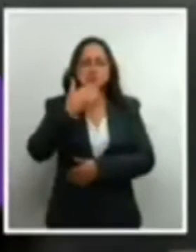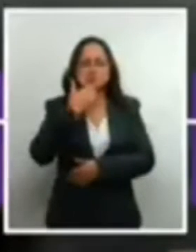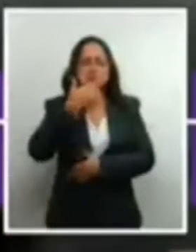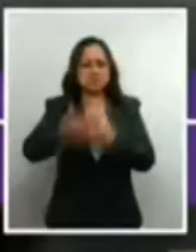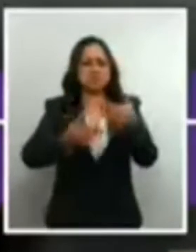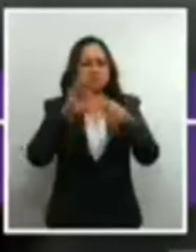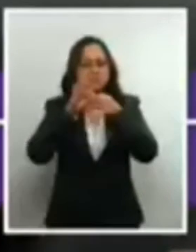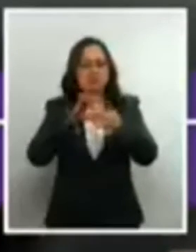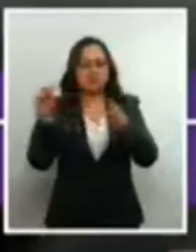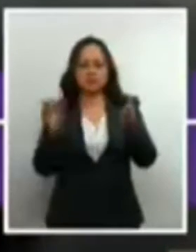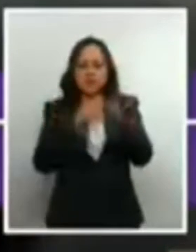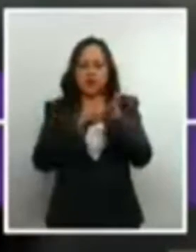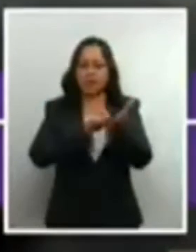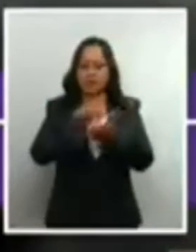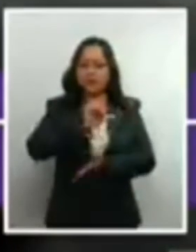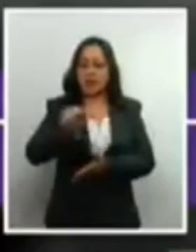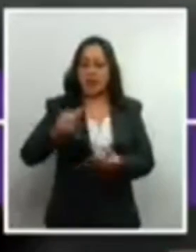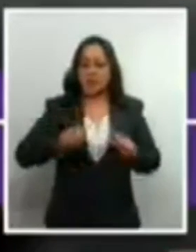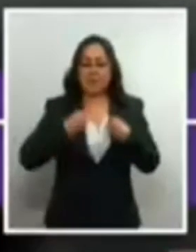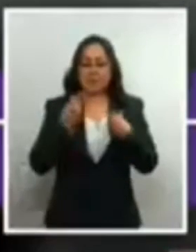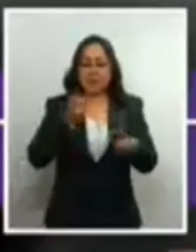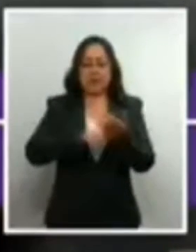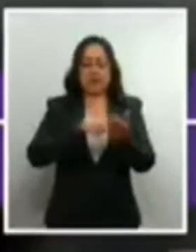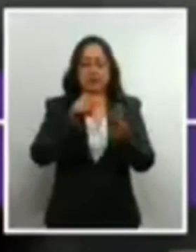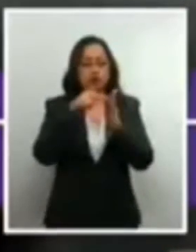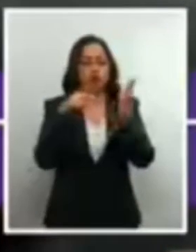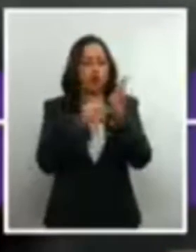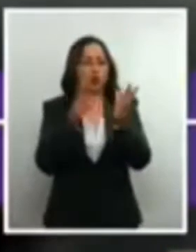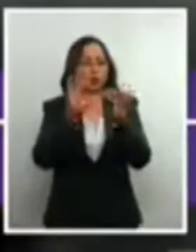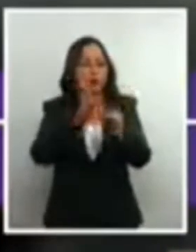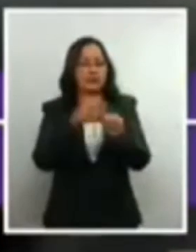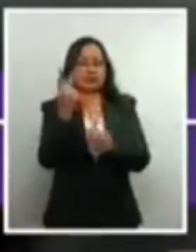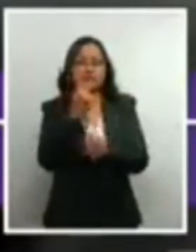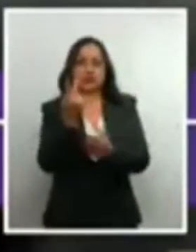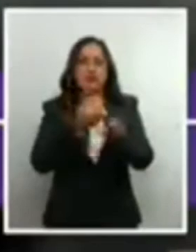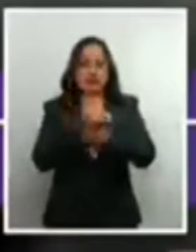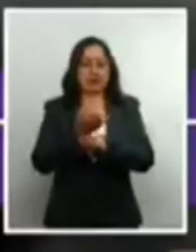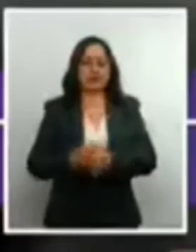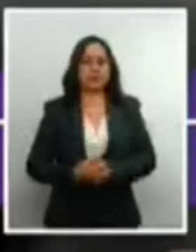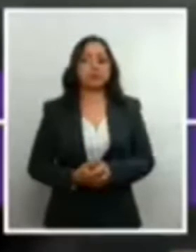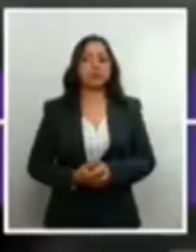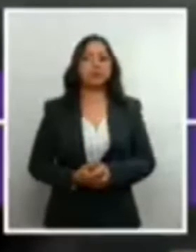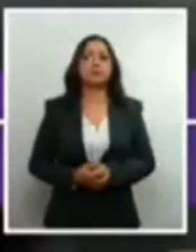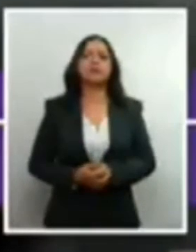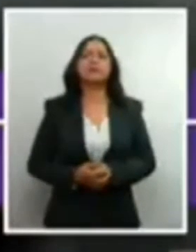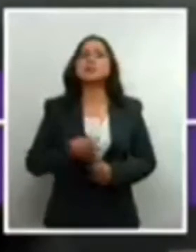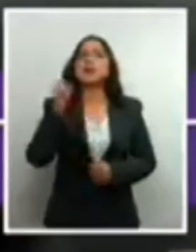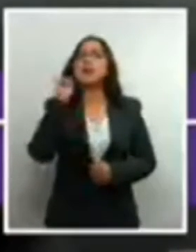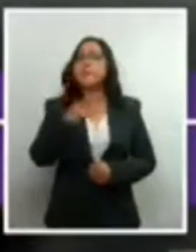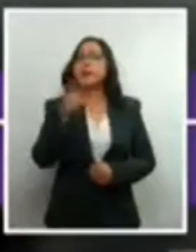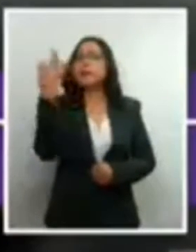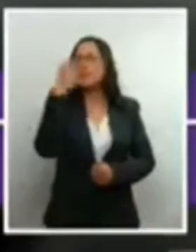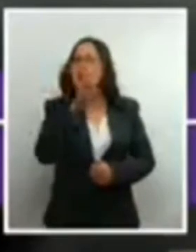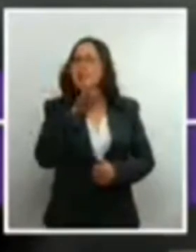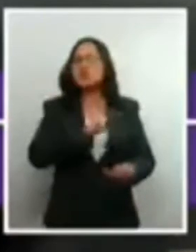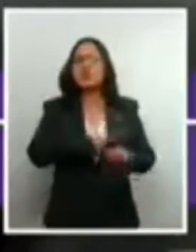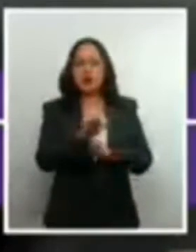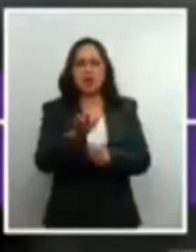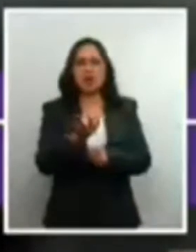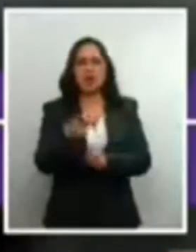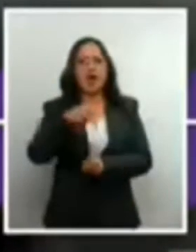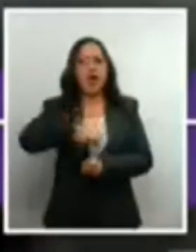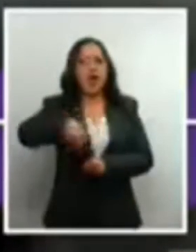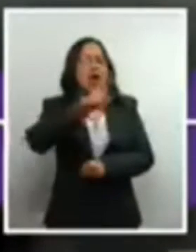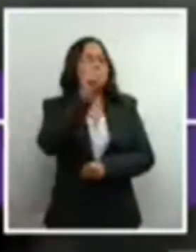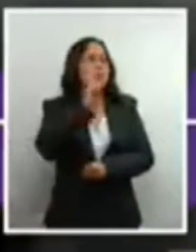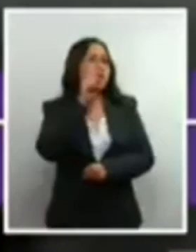inclusión del derecho a la vida en las normas fundamentales de estos dos estados. También es falso que se busque criminalizar